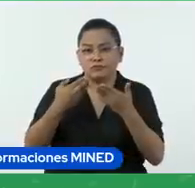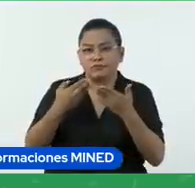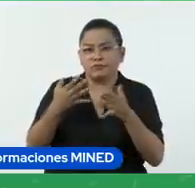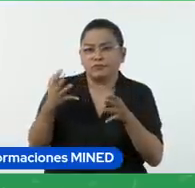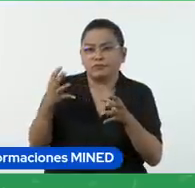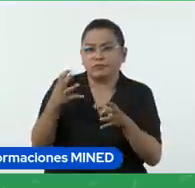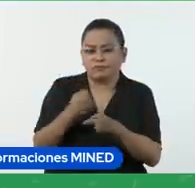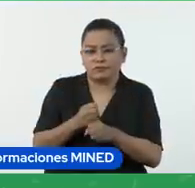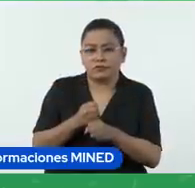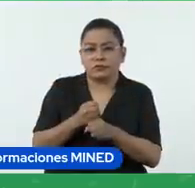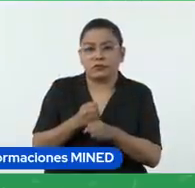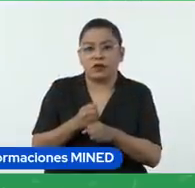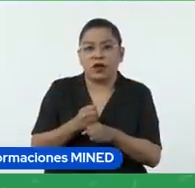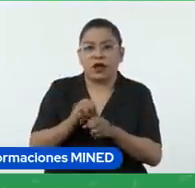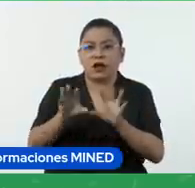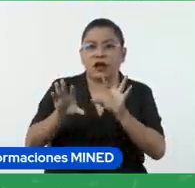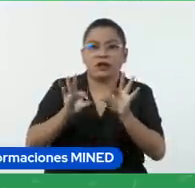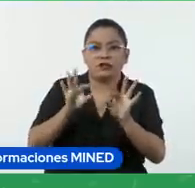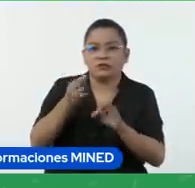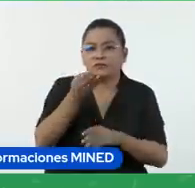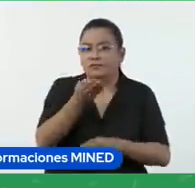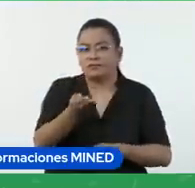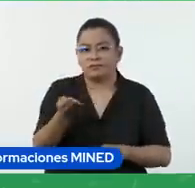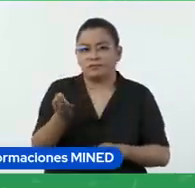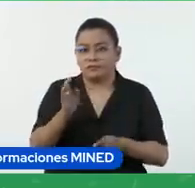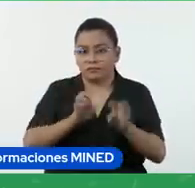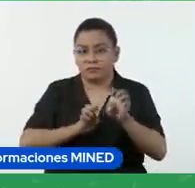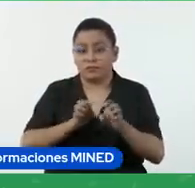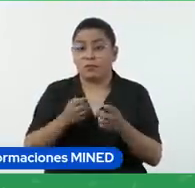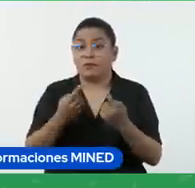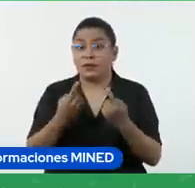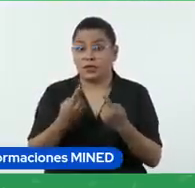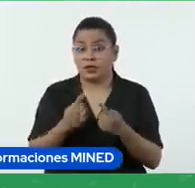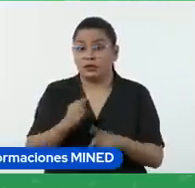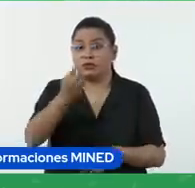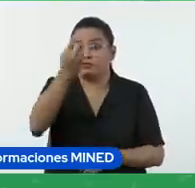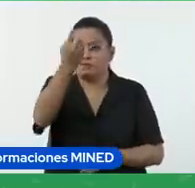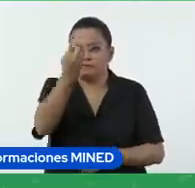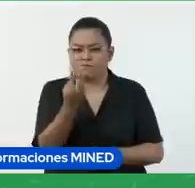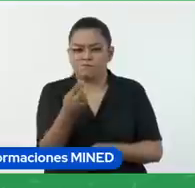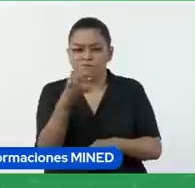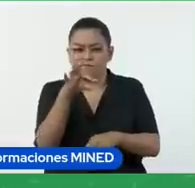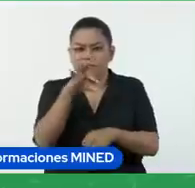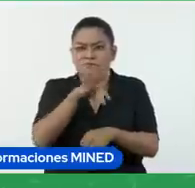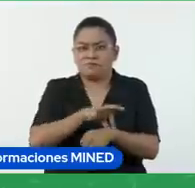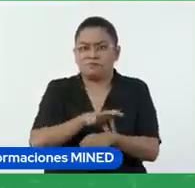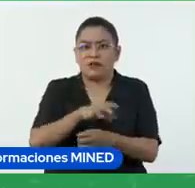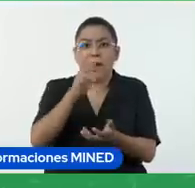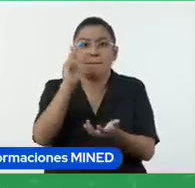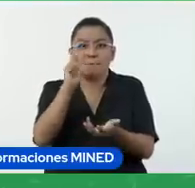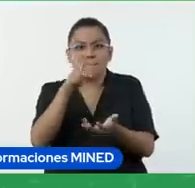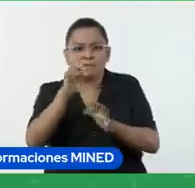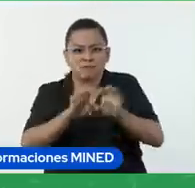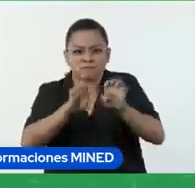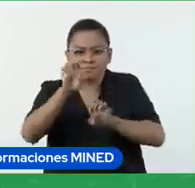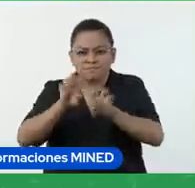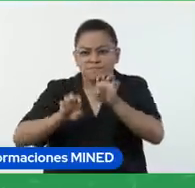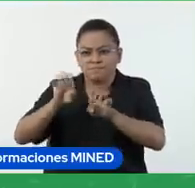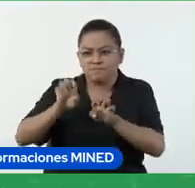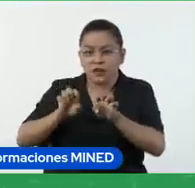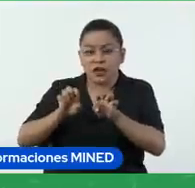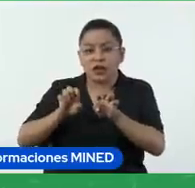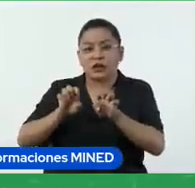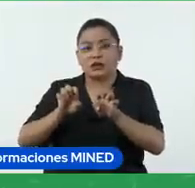algunos instrumentos, tengan en cuenta que los expertos en pedagogías, en evaluación, en su disciplina,